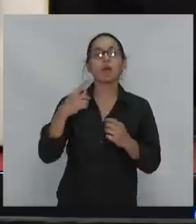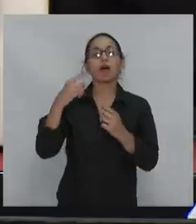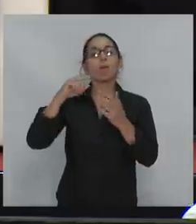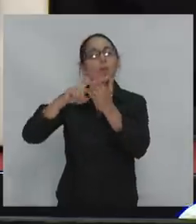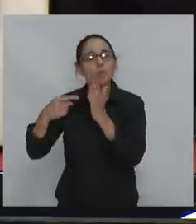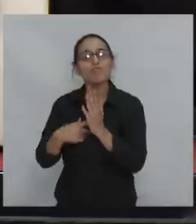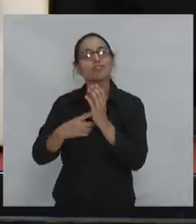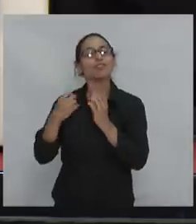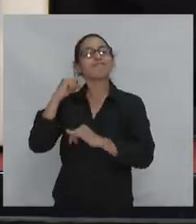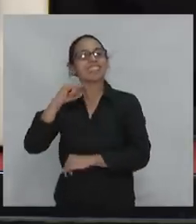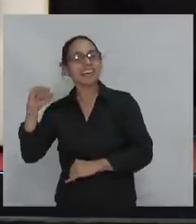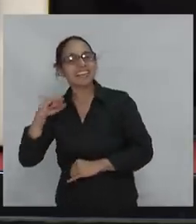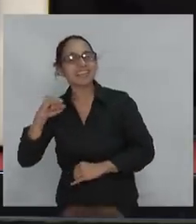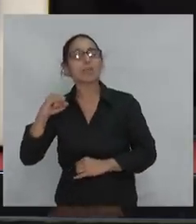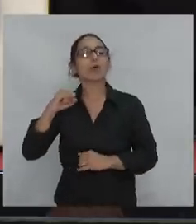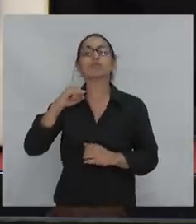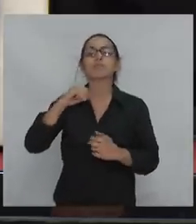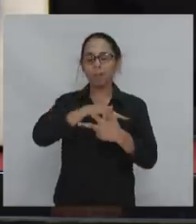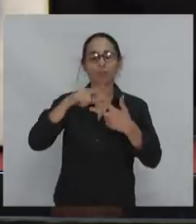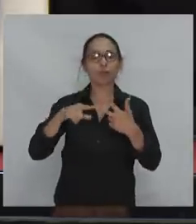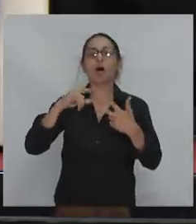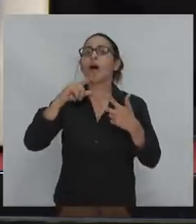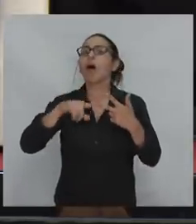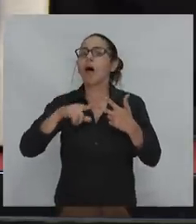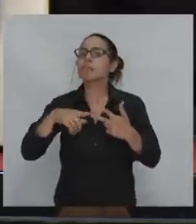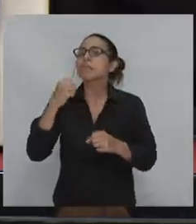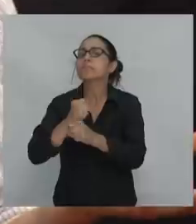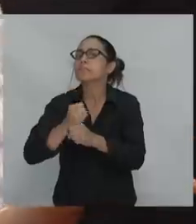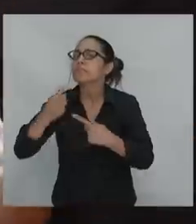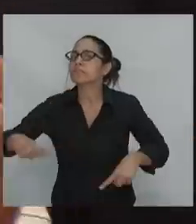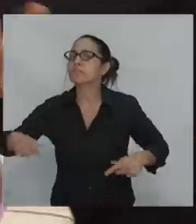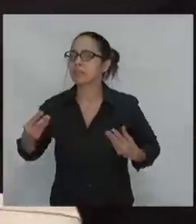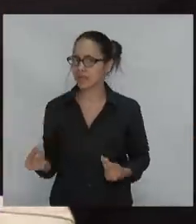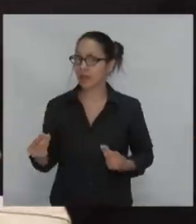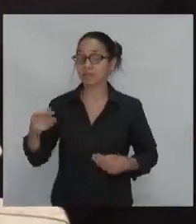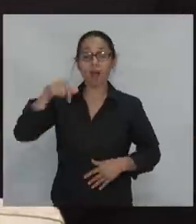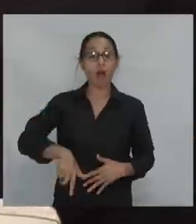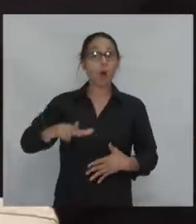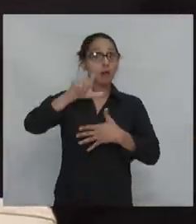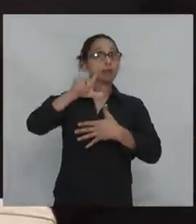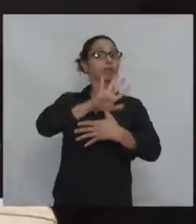Debilidades. Tareas. ¿Qué es lo que puede pasar en el continente ahora?